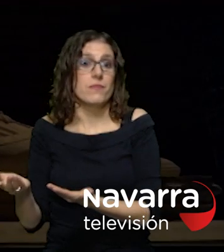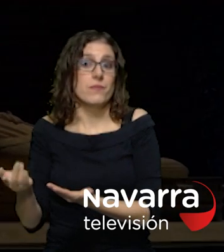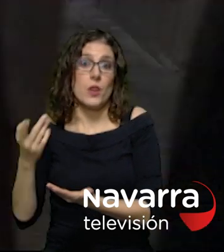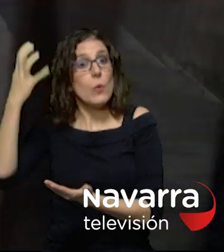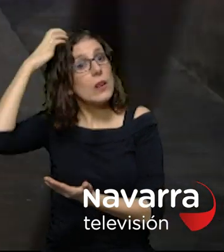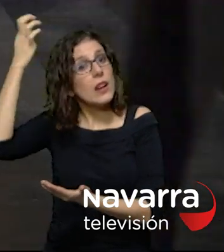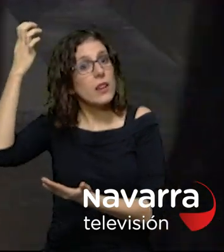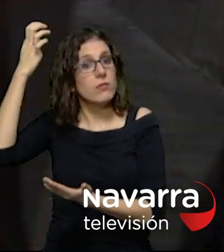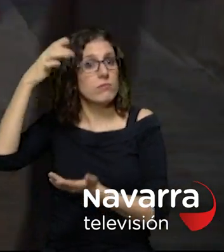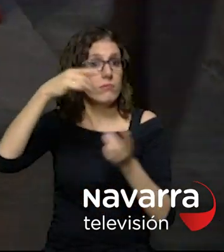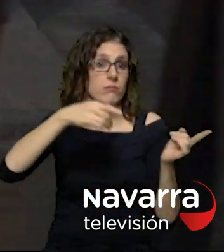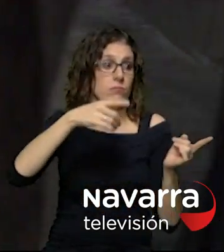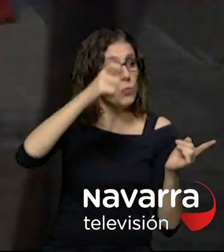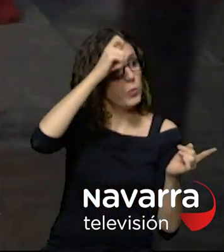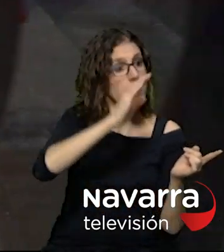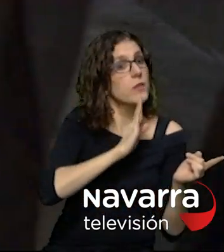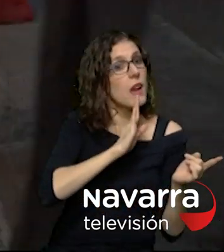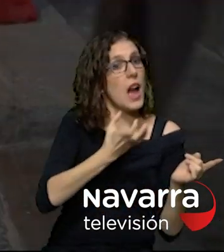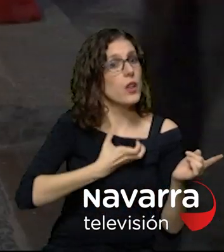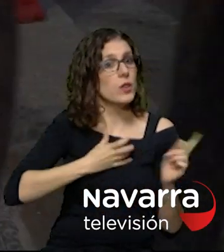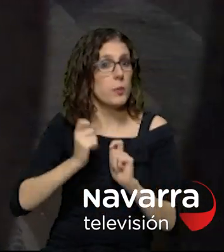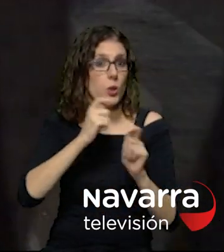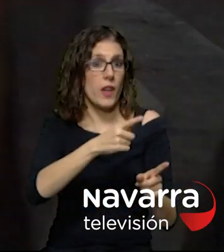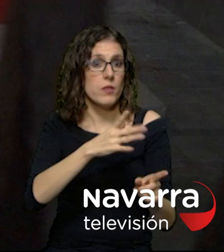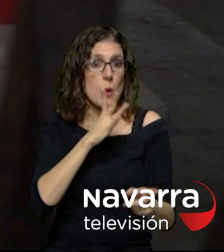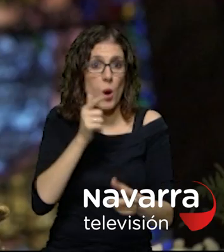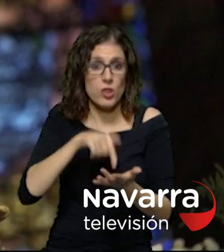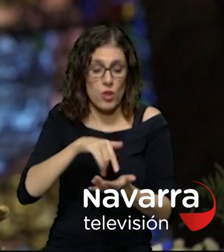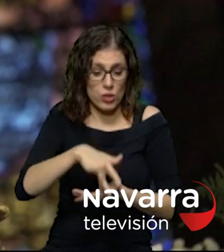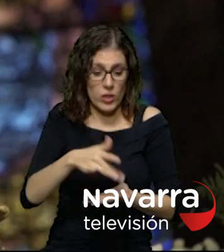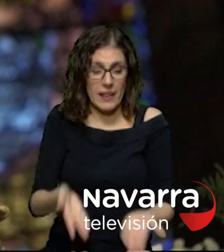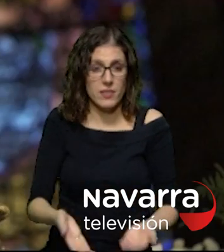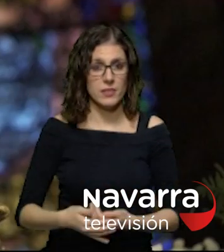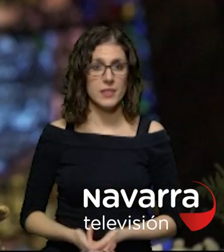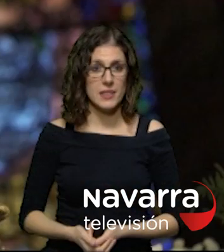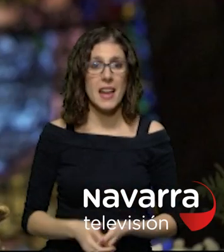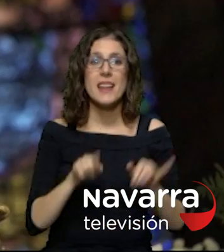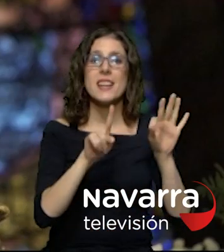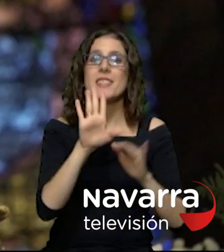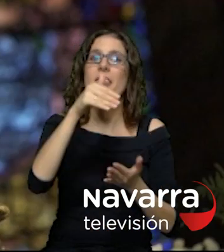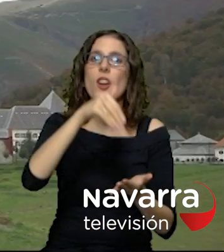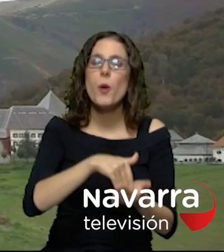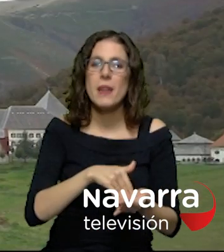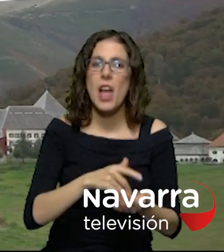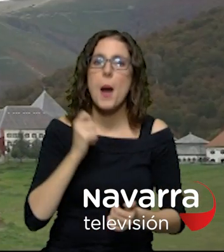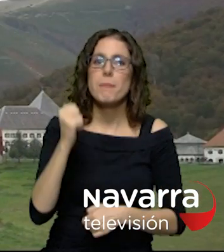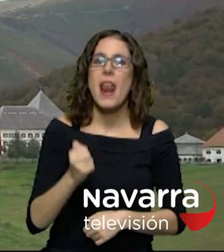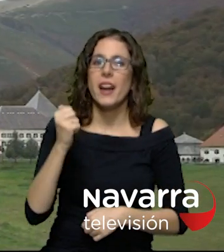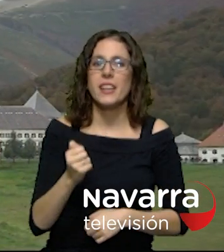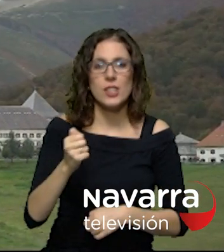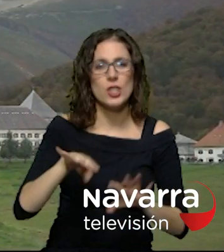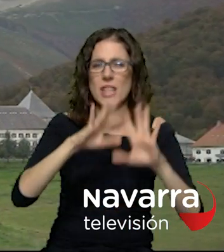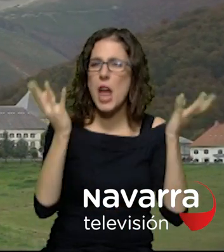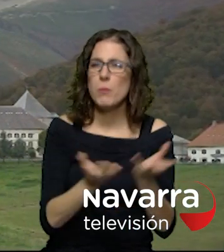ver el concejo y por eso estoy aquí Más de 65.000 peregrinos de todo el mundo se adentran en este paraje En el que